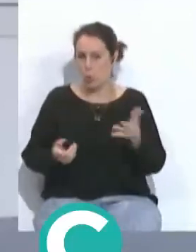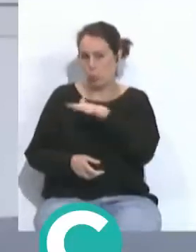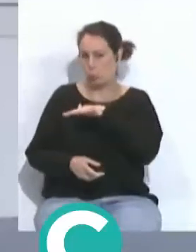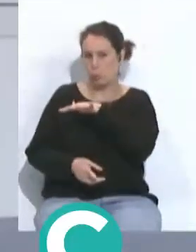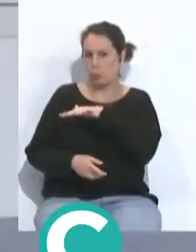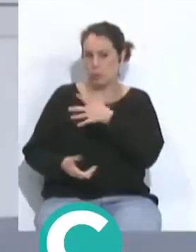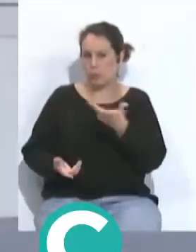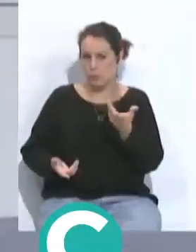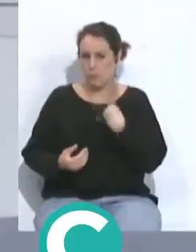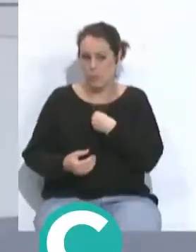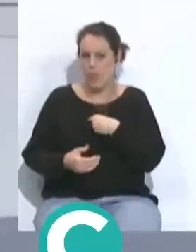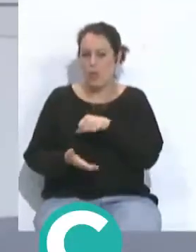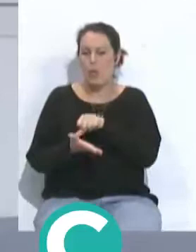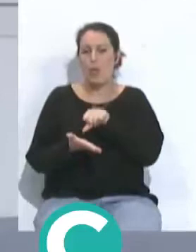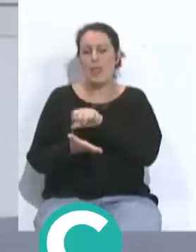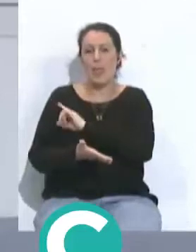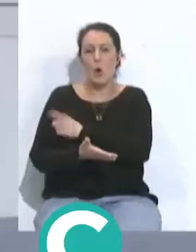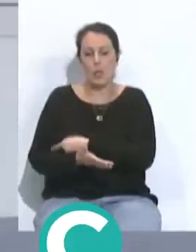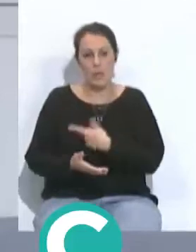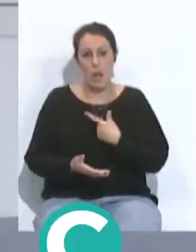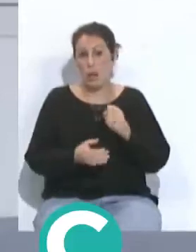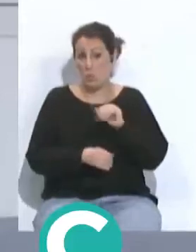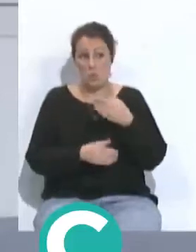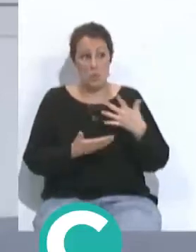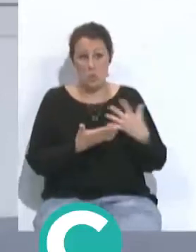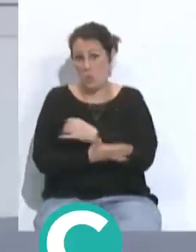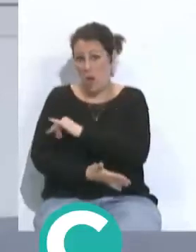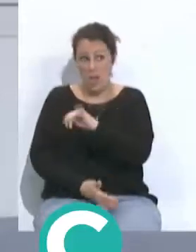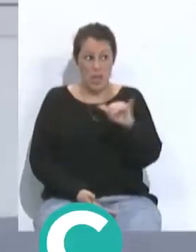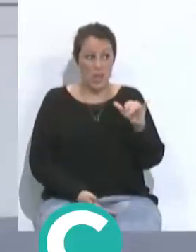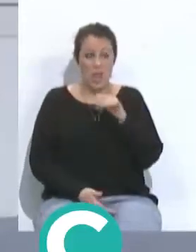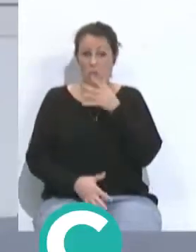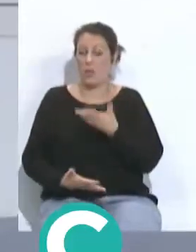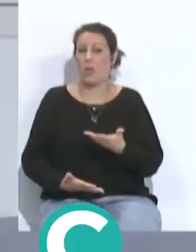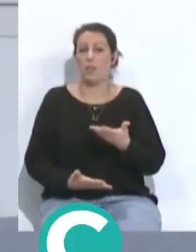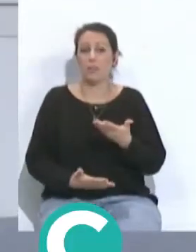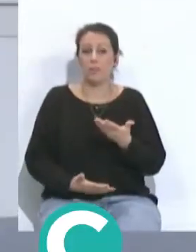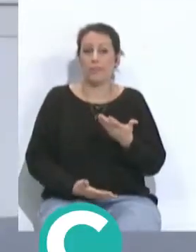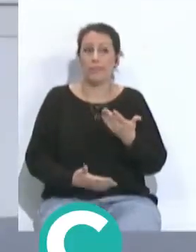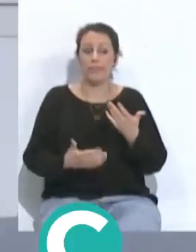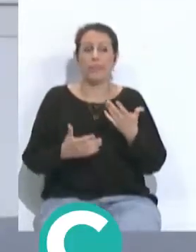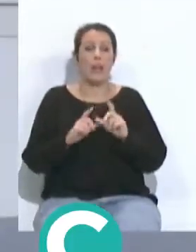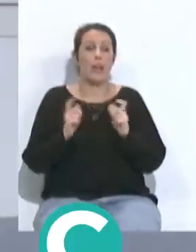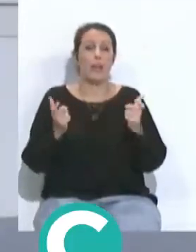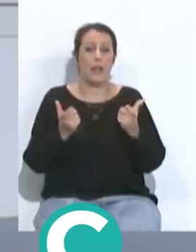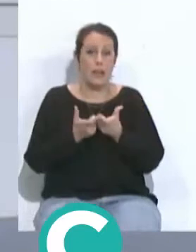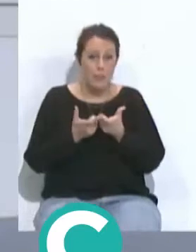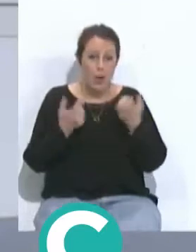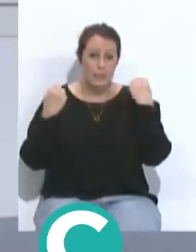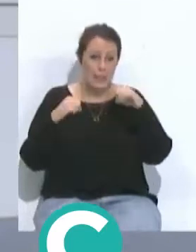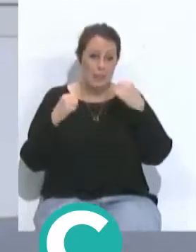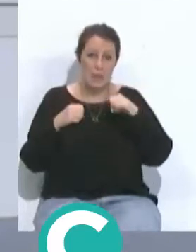instalaciones, que son las ciudades deportivas de todos los clubes, porque creo que en la actualidad no hay equipos que hagan sus